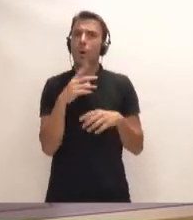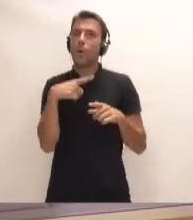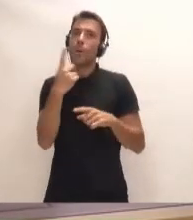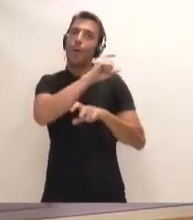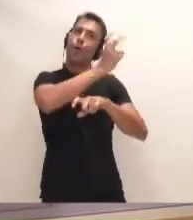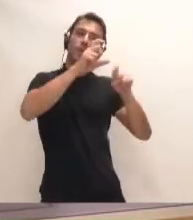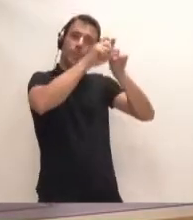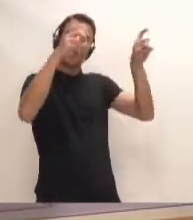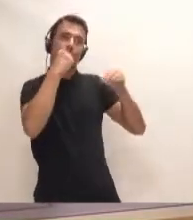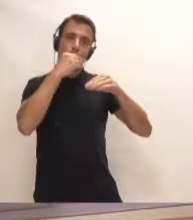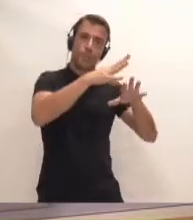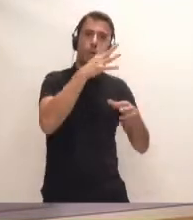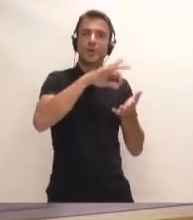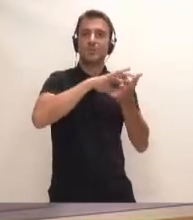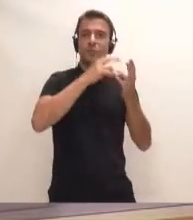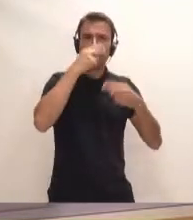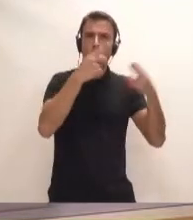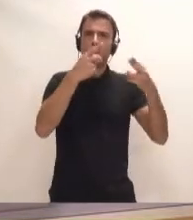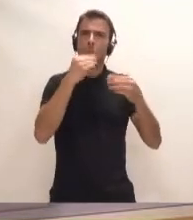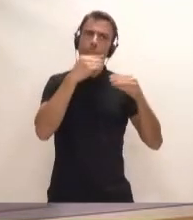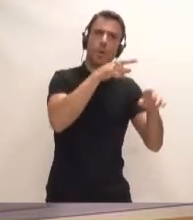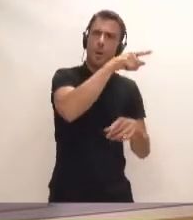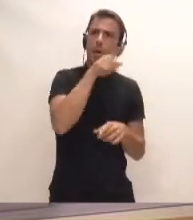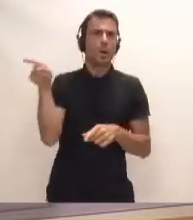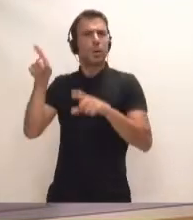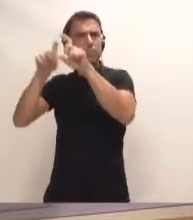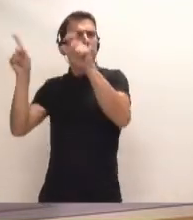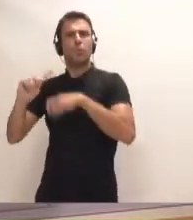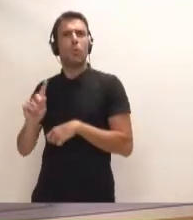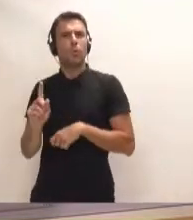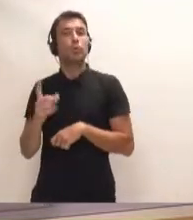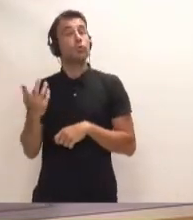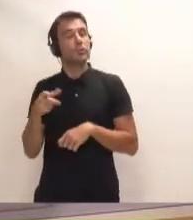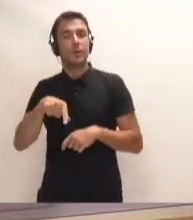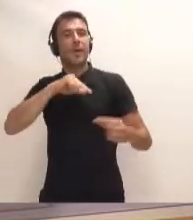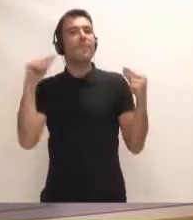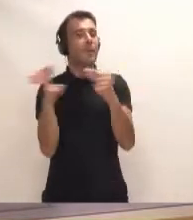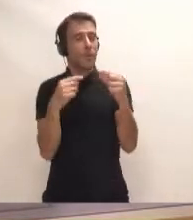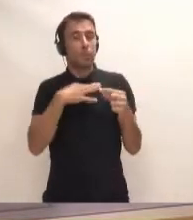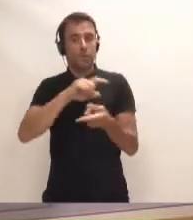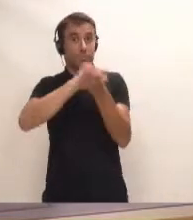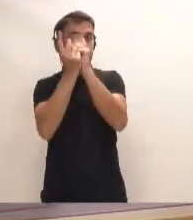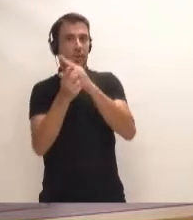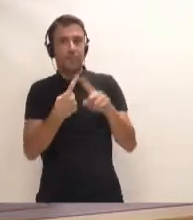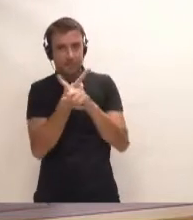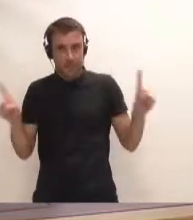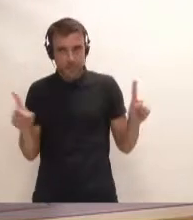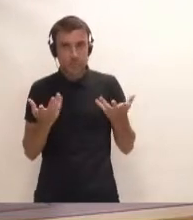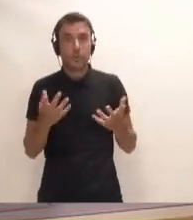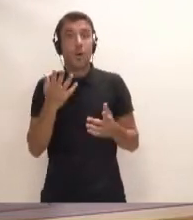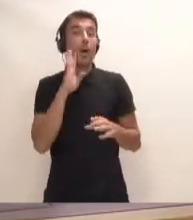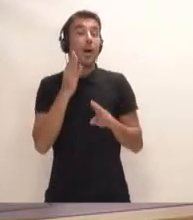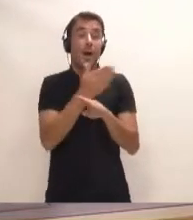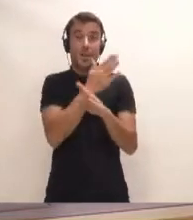porque es un servicio público y lo tiene que asumir. Entonces, a lo mejor el debate es diferente. Como estábamos diciendo antes, tendríamos que ver qué